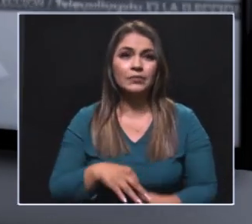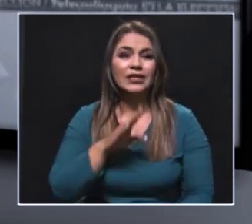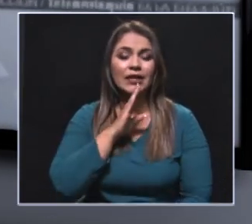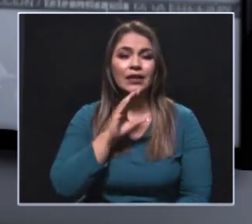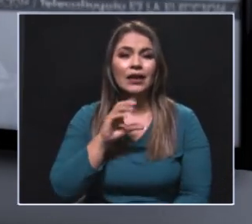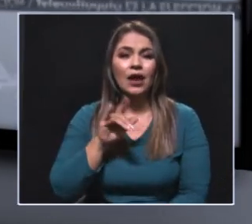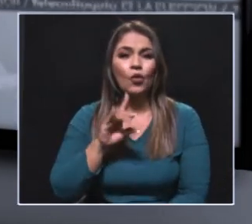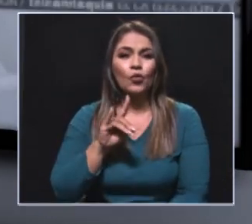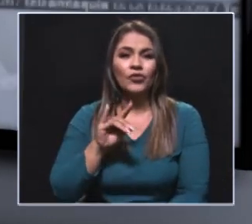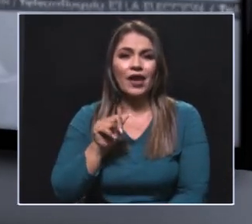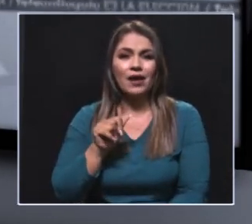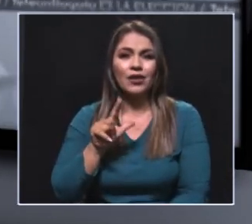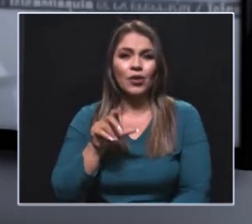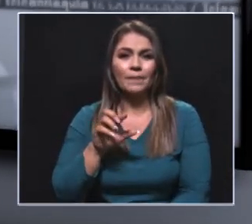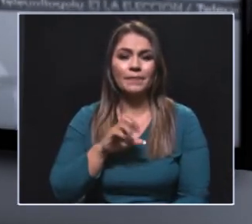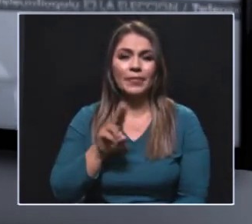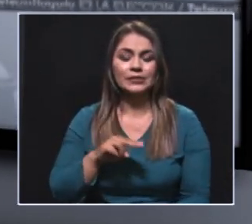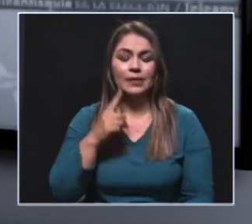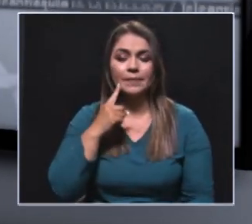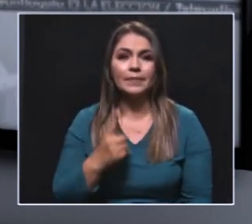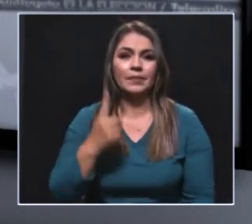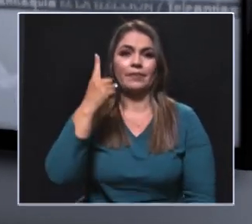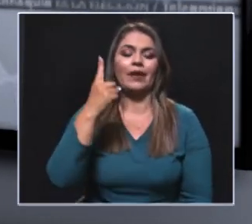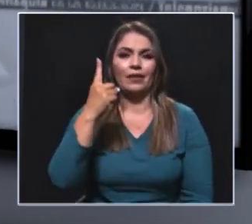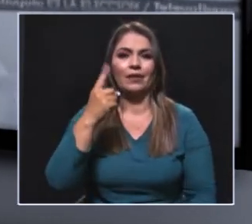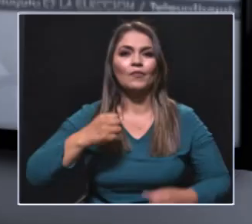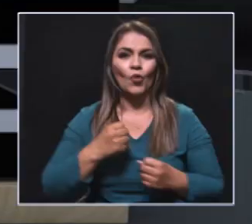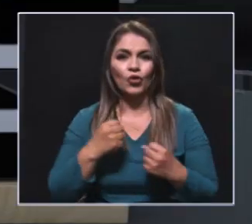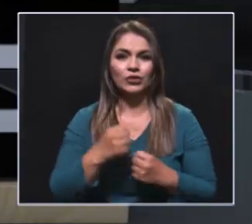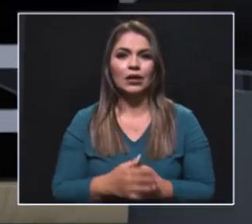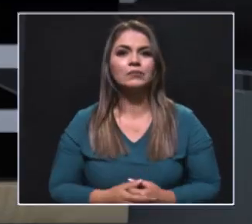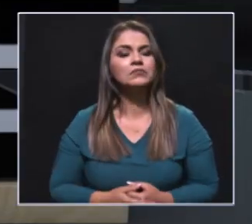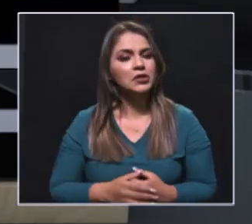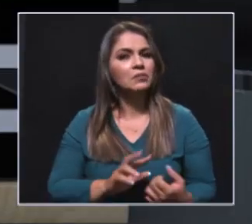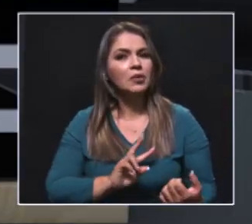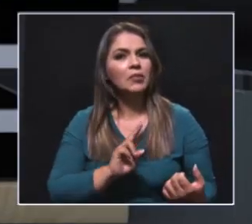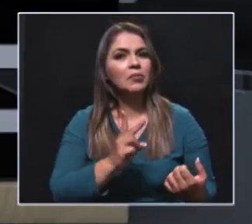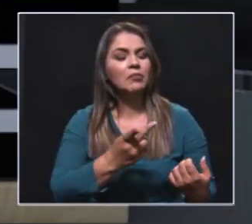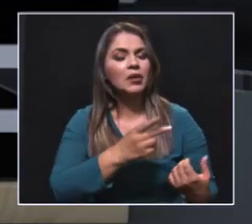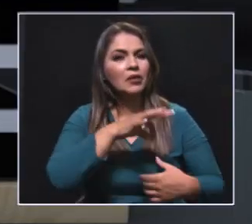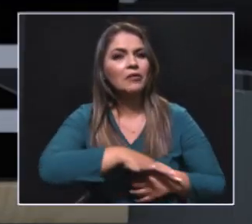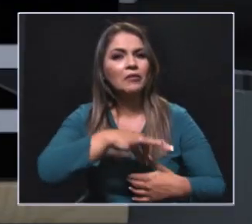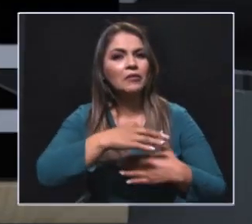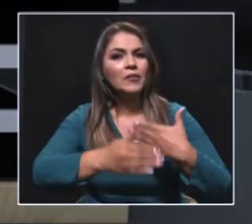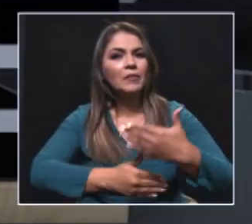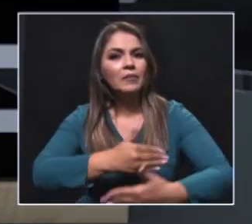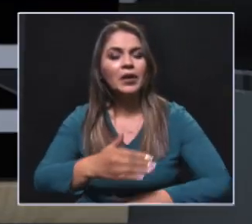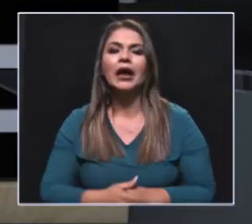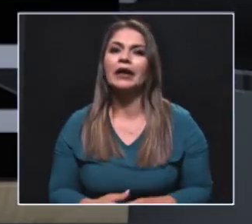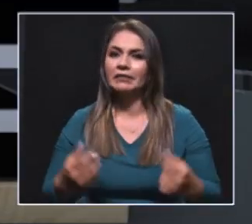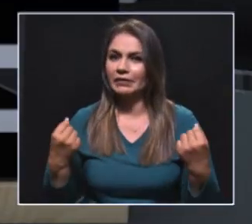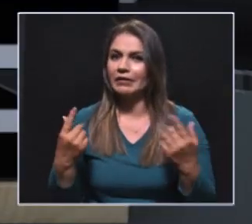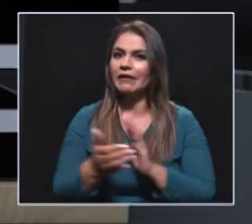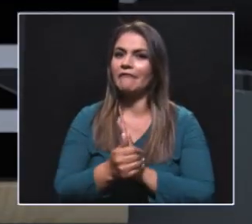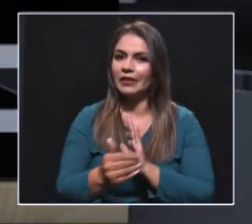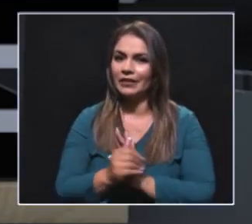Claudia López estaría siendo la primera mujer elegida popularmente en Bogotá. Si hay una evolución, siente uno que se comienza a entender más la capacidad